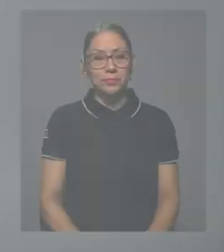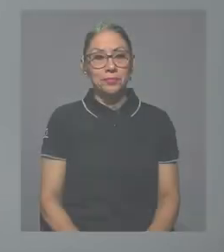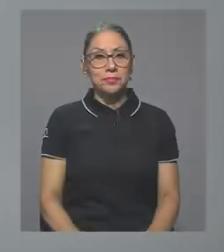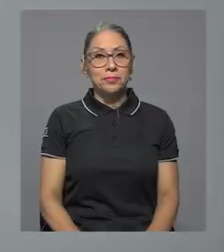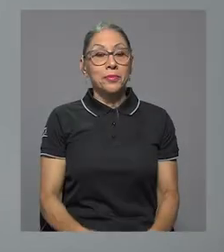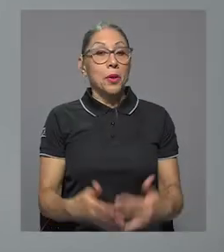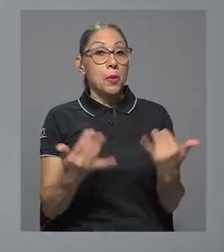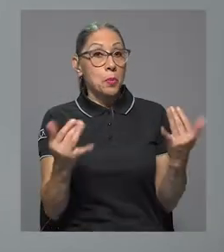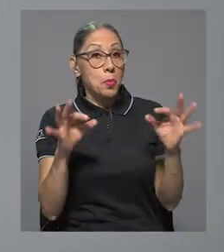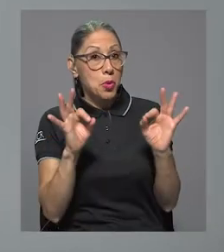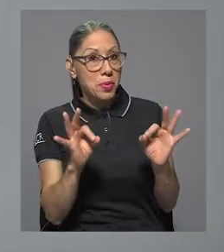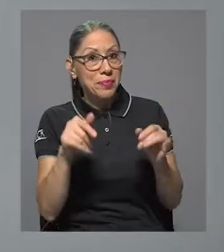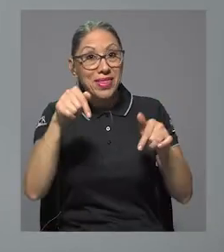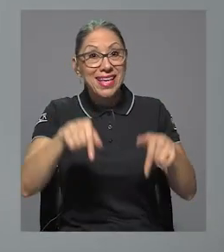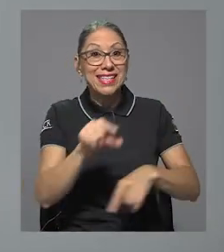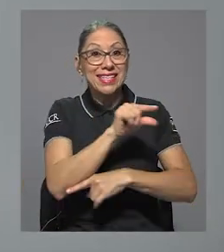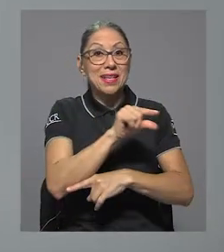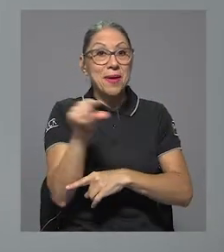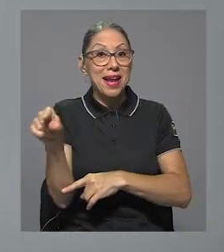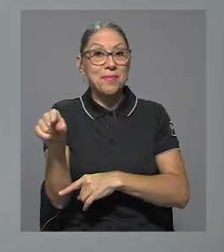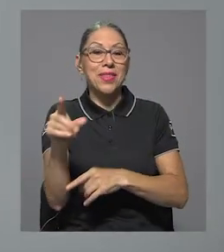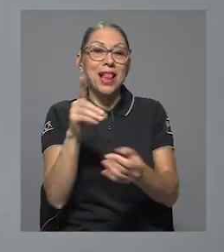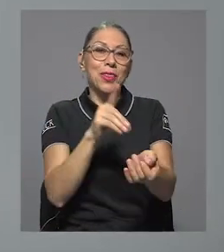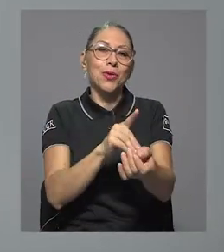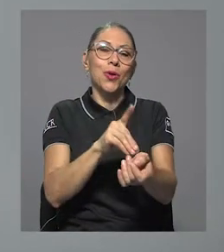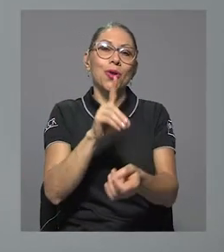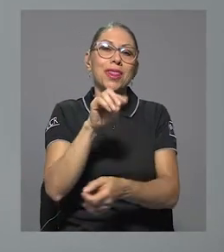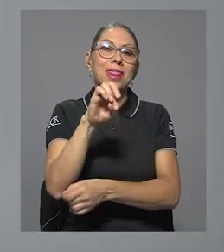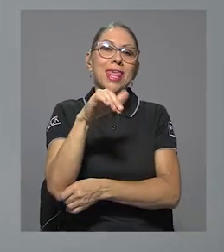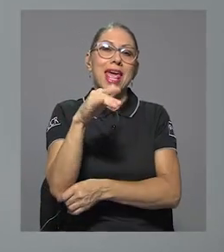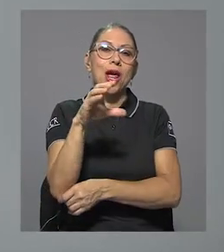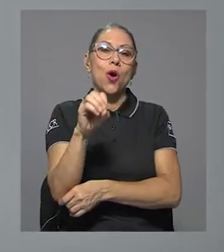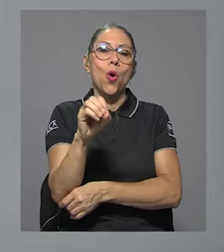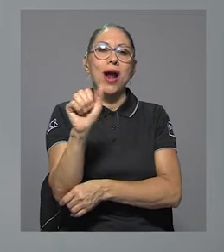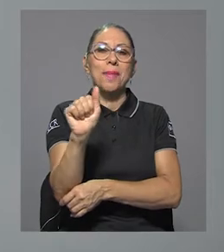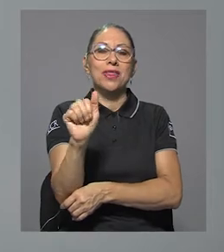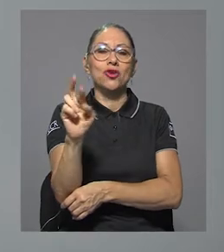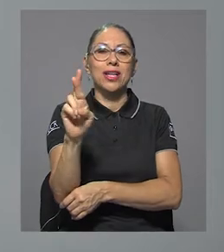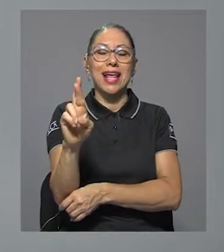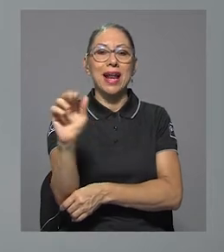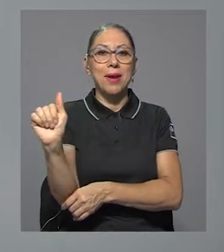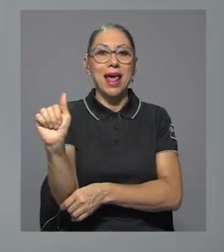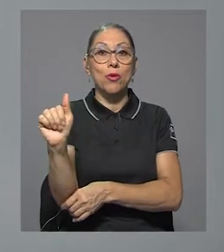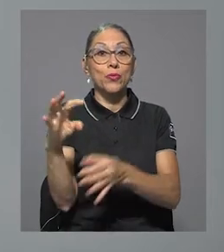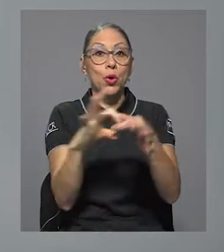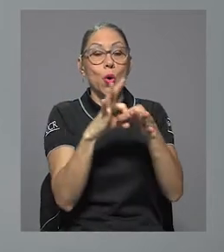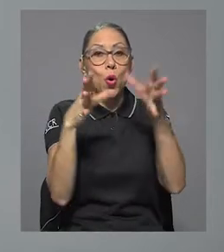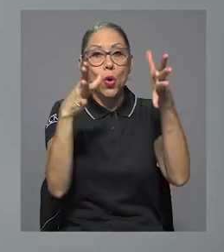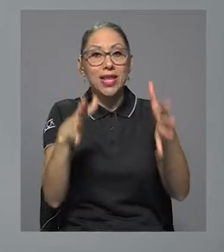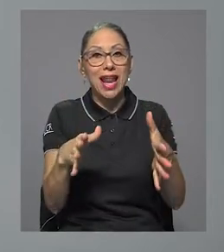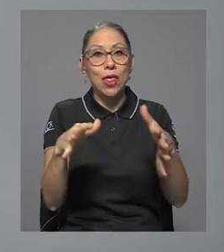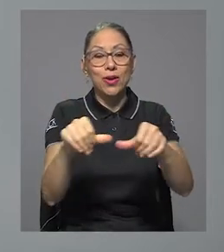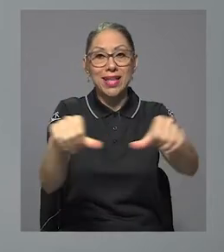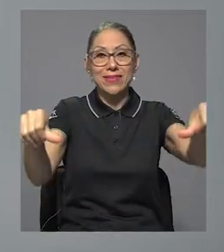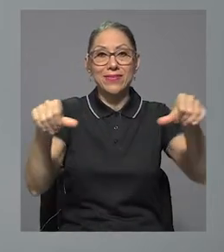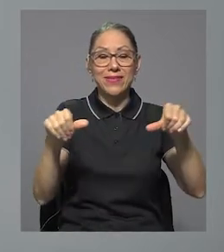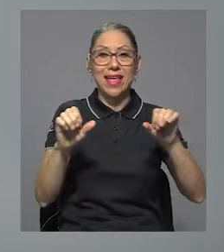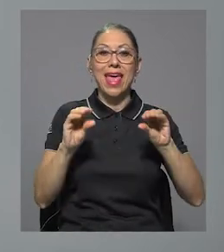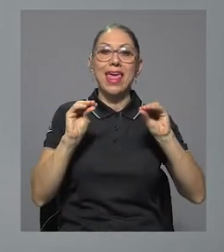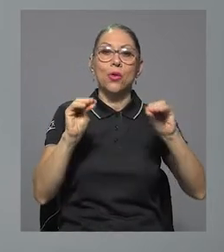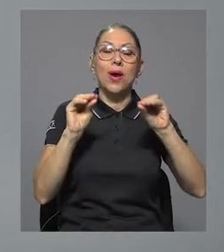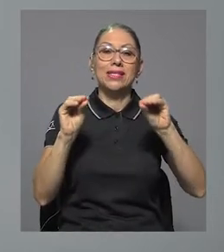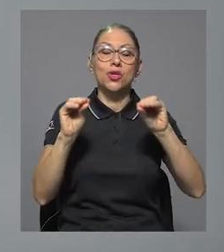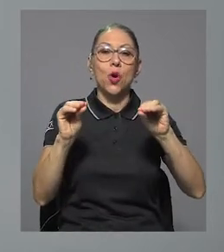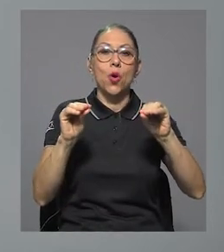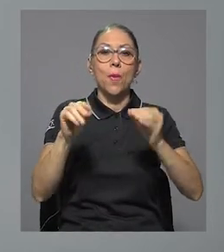Muy bien, esta semana nos acompaña el doctor Diego Armando Retana Alvarado, él es el coordinador de la sección de educación primaria de